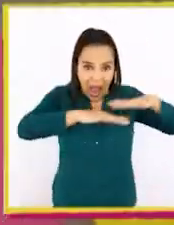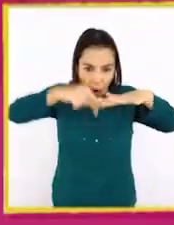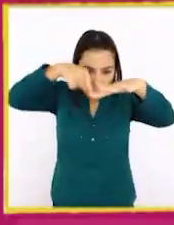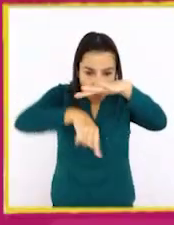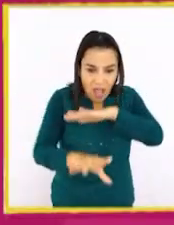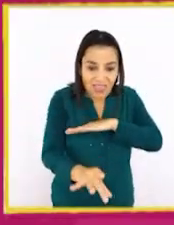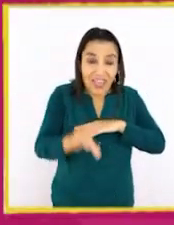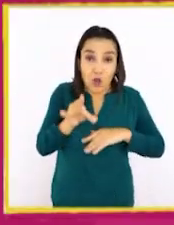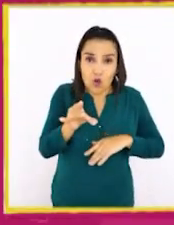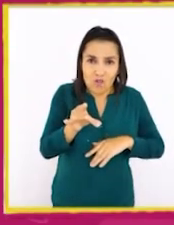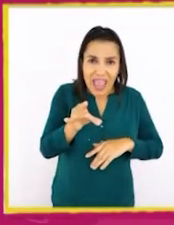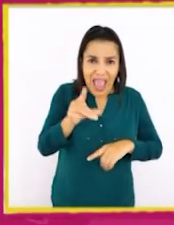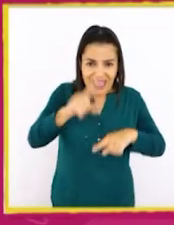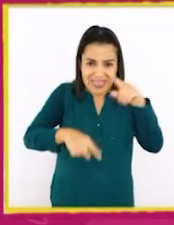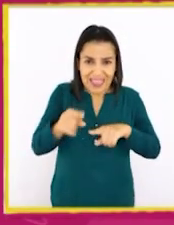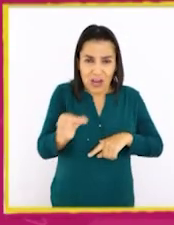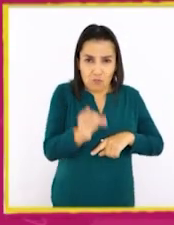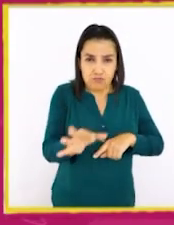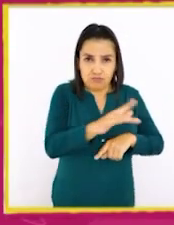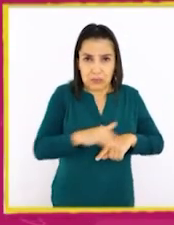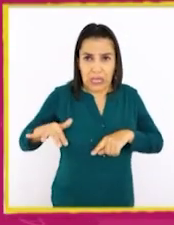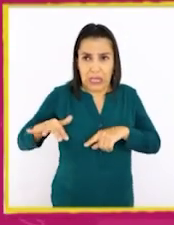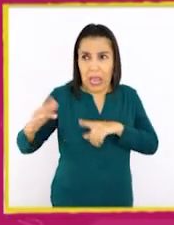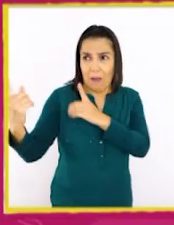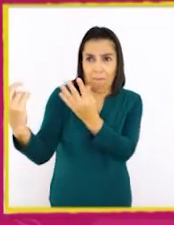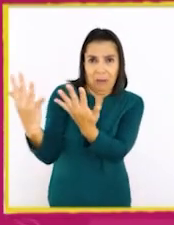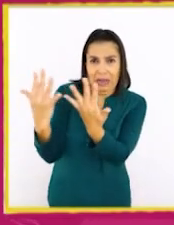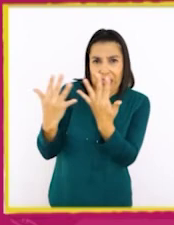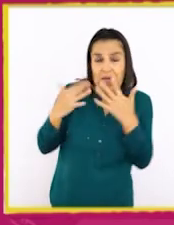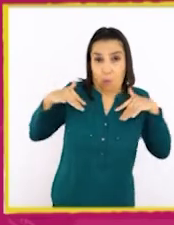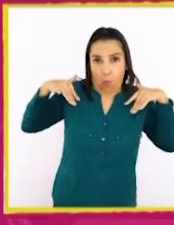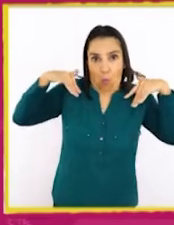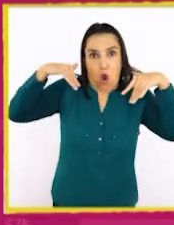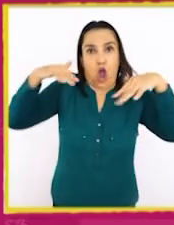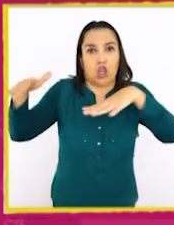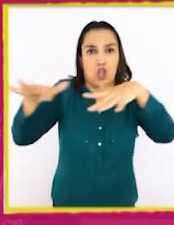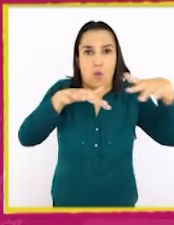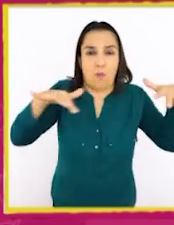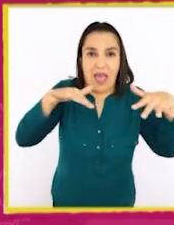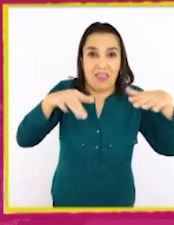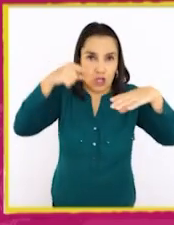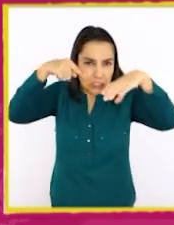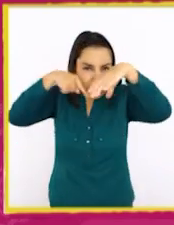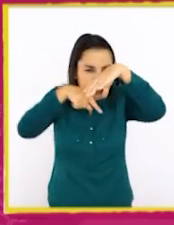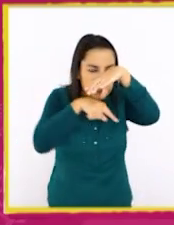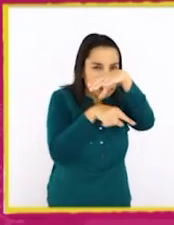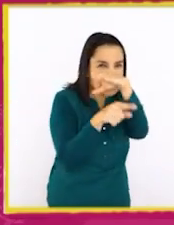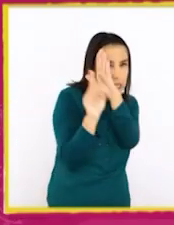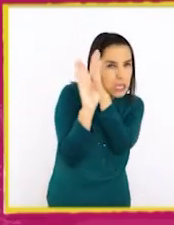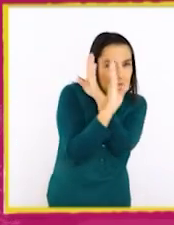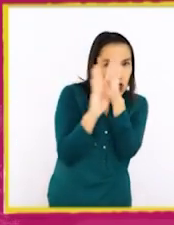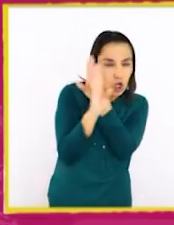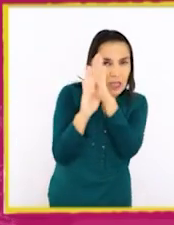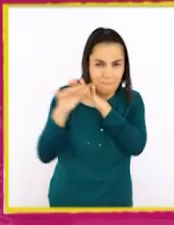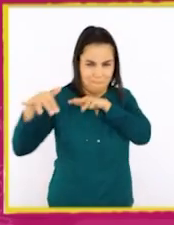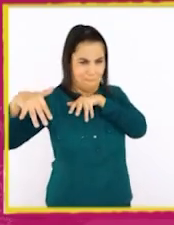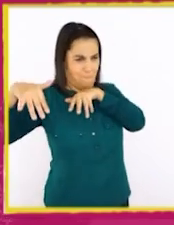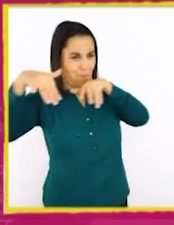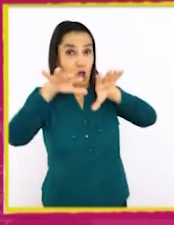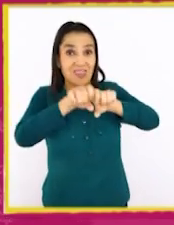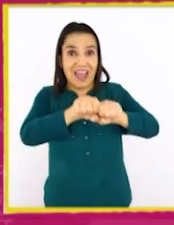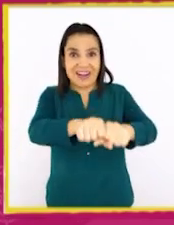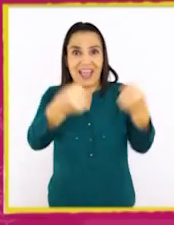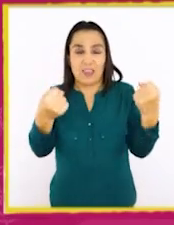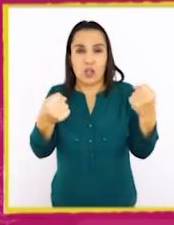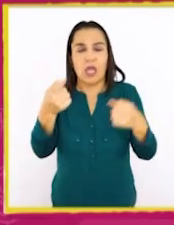y las perseguían unos monstruos marinos. Entonces se escondieron en unas cuevas, pero los monstruos las derrumbaron.